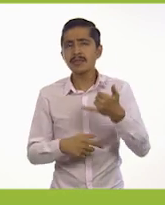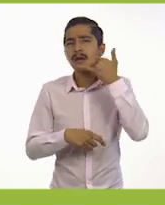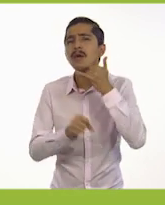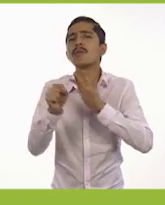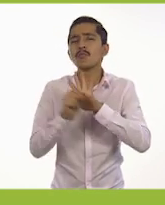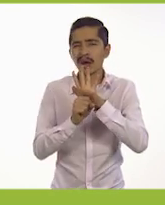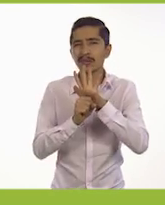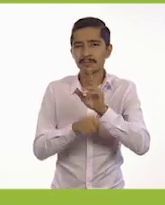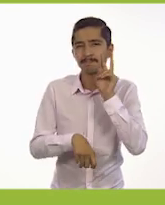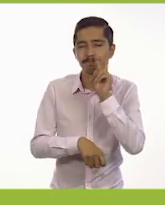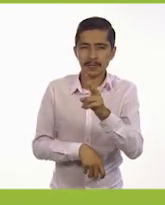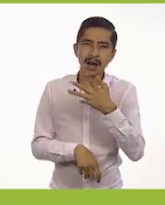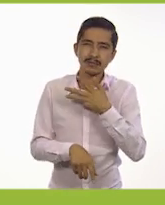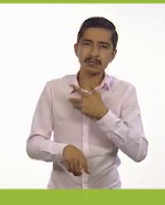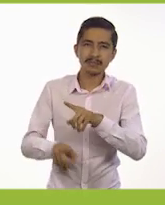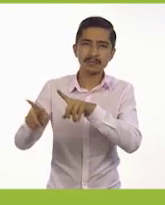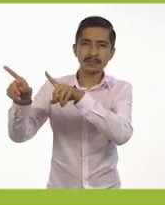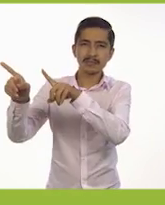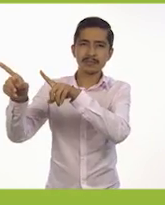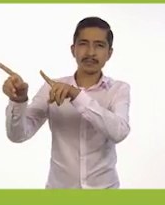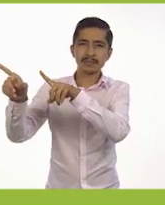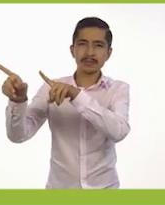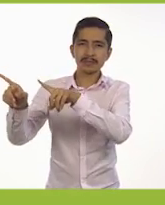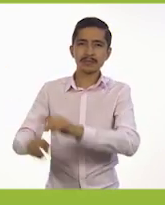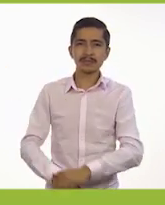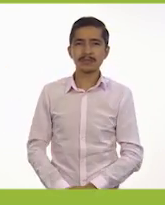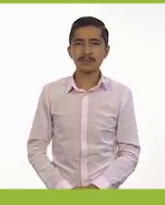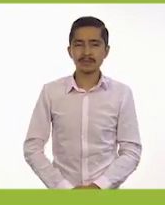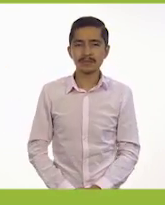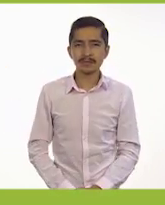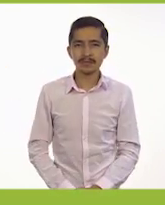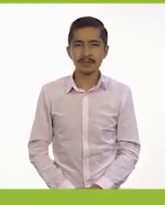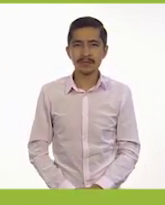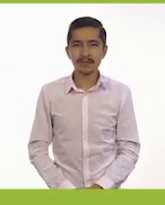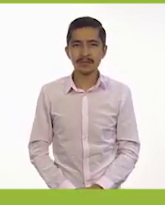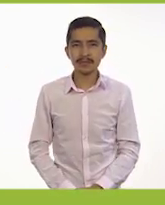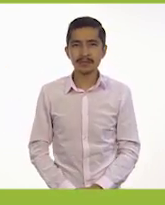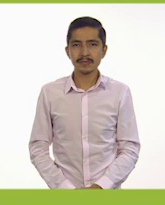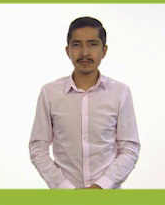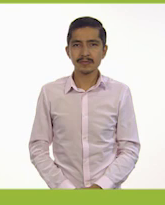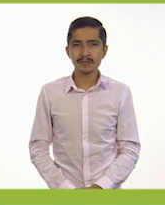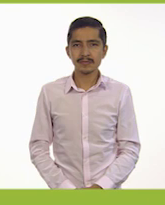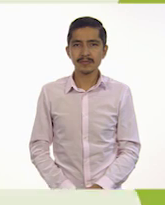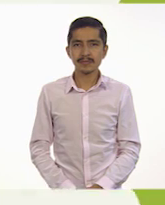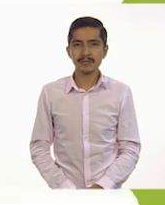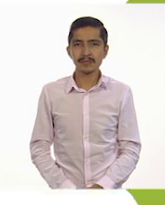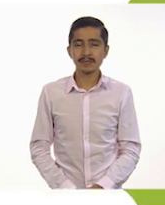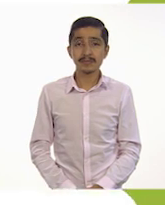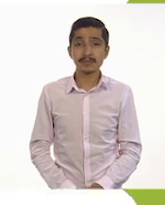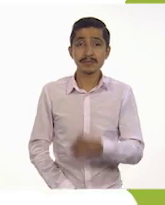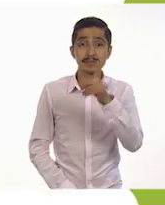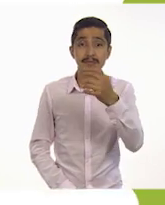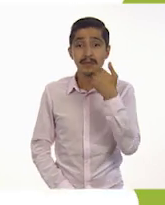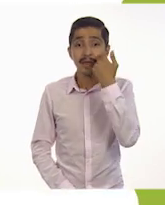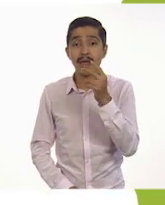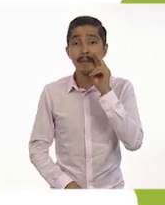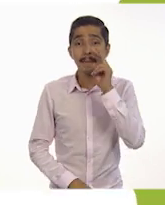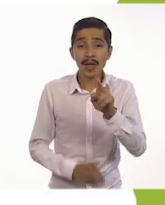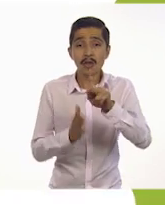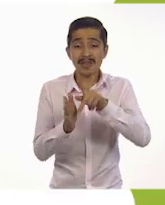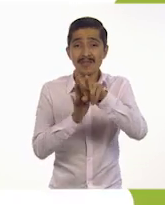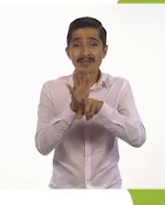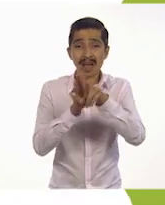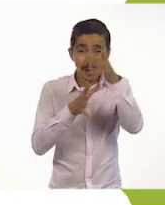5536-018720 con 30 líneas. Si quieres volver a ver los